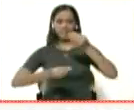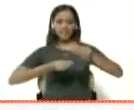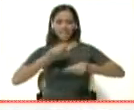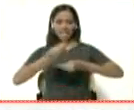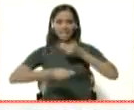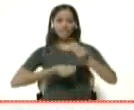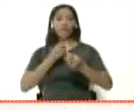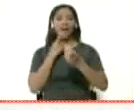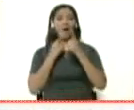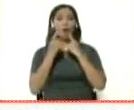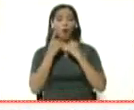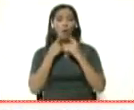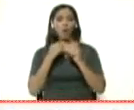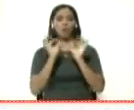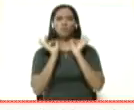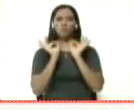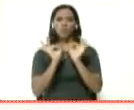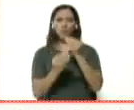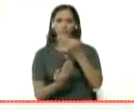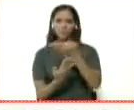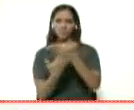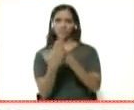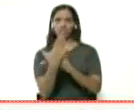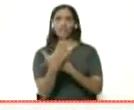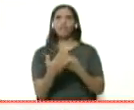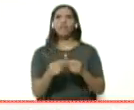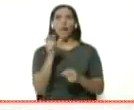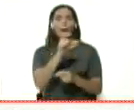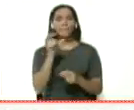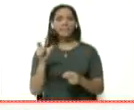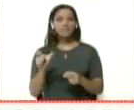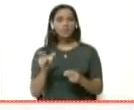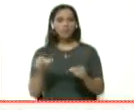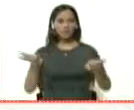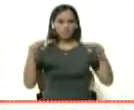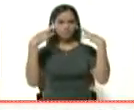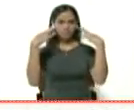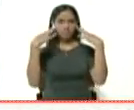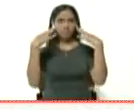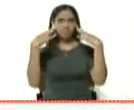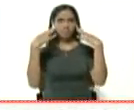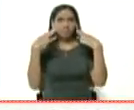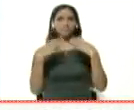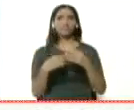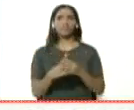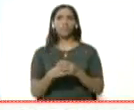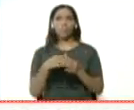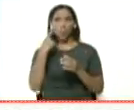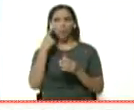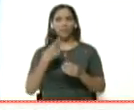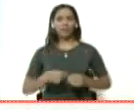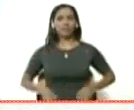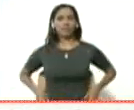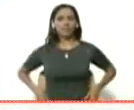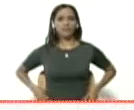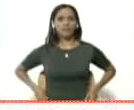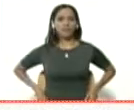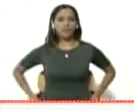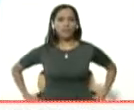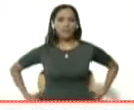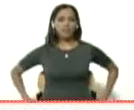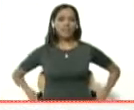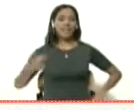está hecho a color, muy bien impreso, en el cual las personas que nos están sintonizando ahorita, de buena manera, podrían tener las